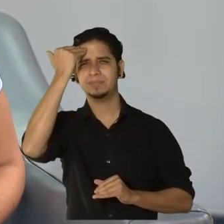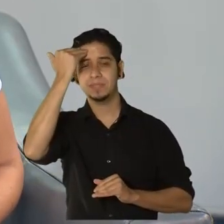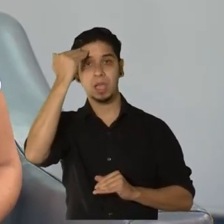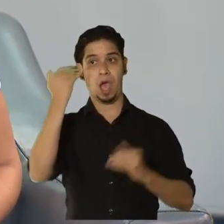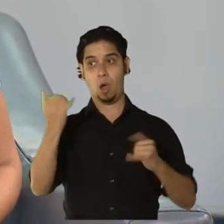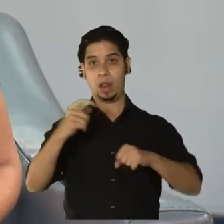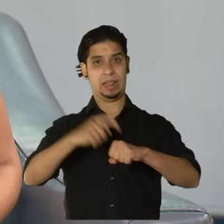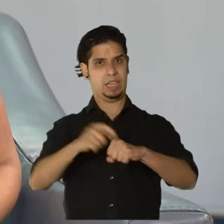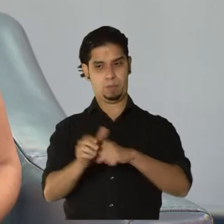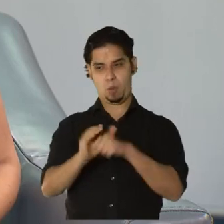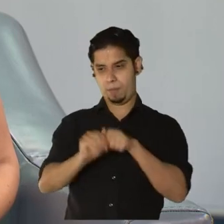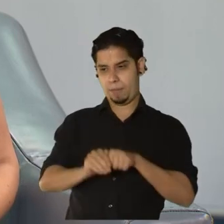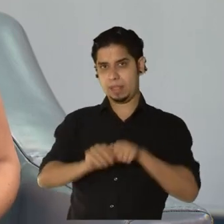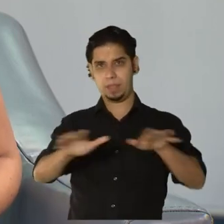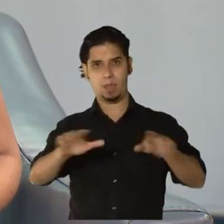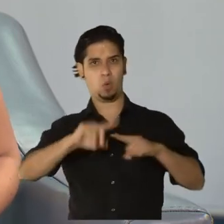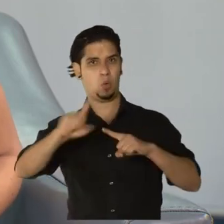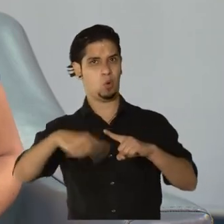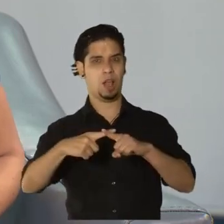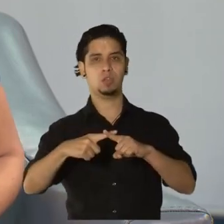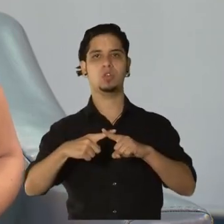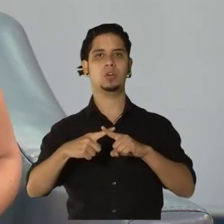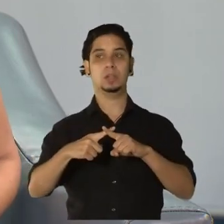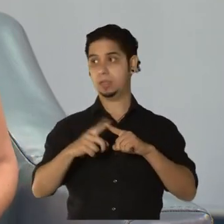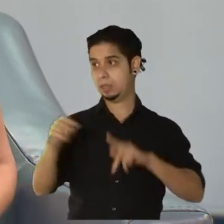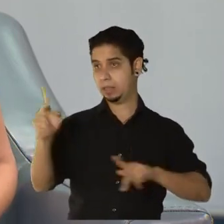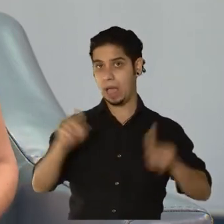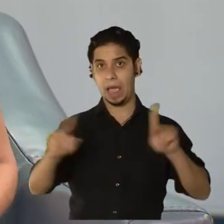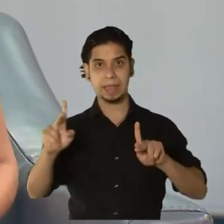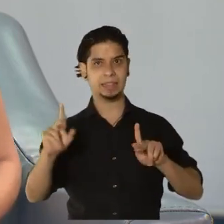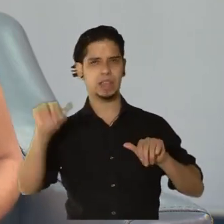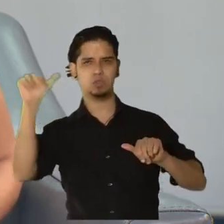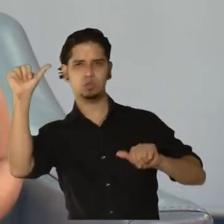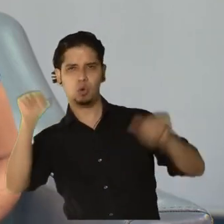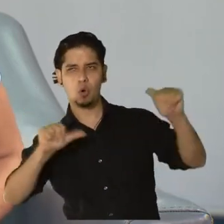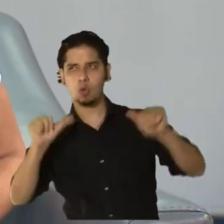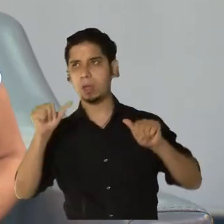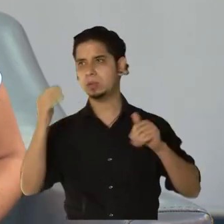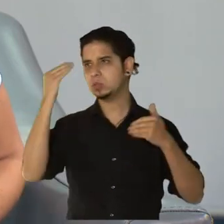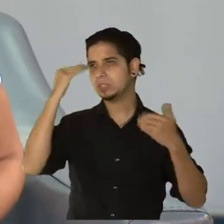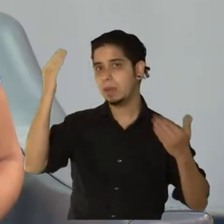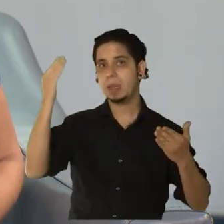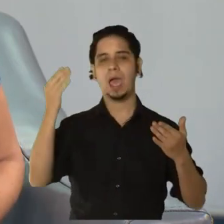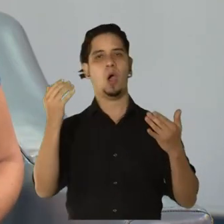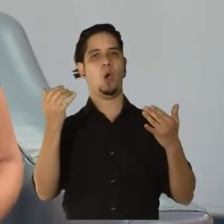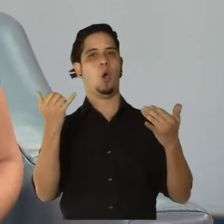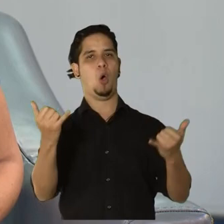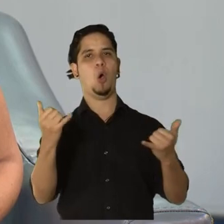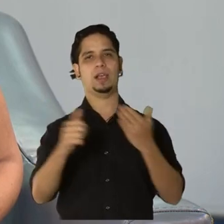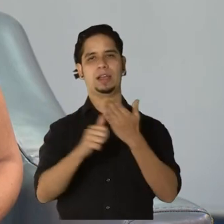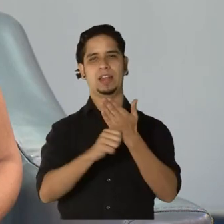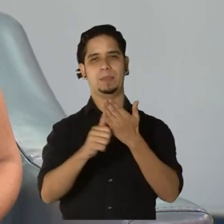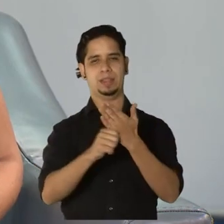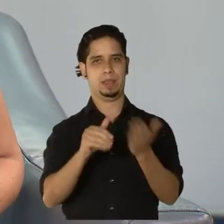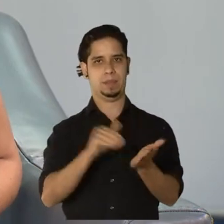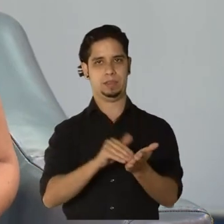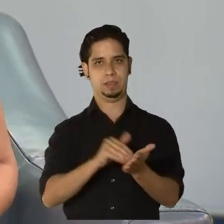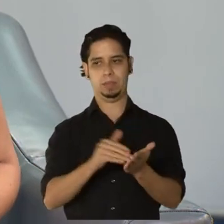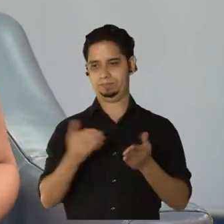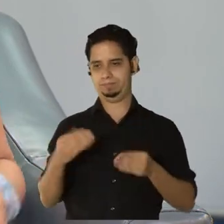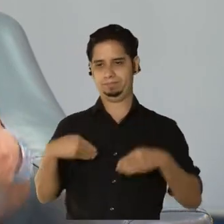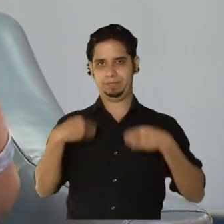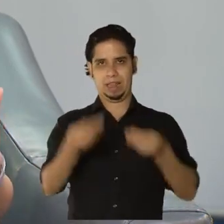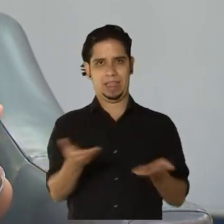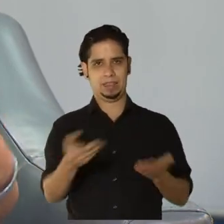pandémicos, cuando pareciera que la incertidumbre es la orden del día, hoy la revista de medicina y salud pública le trae este